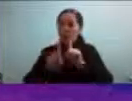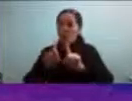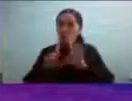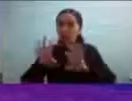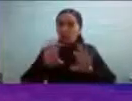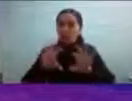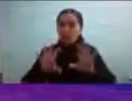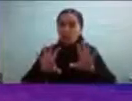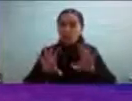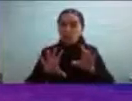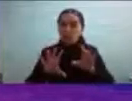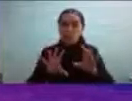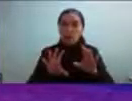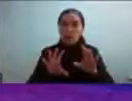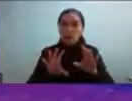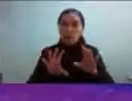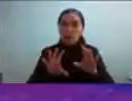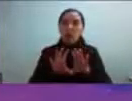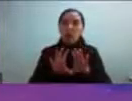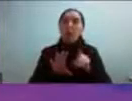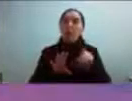el perfil de mujer autista